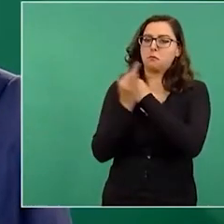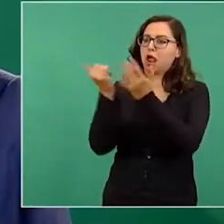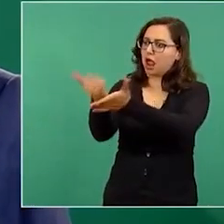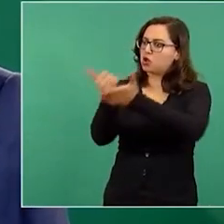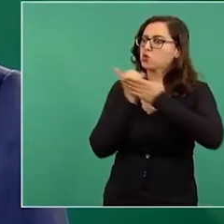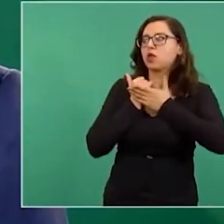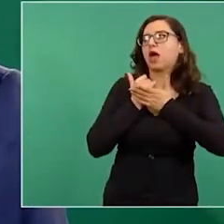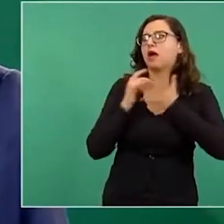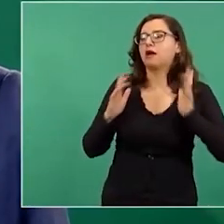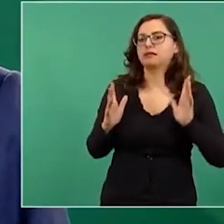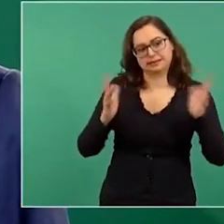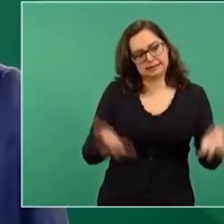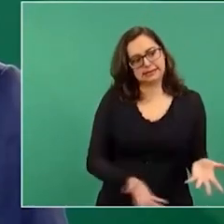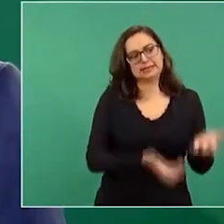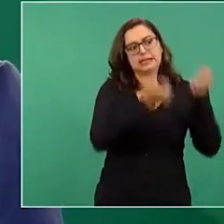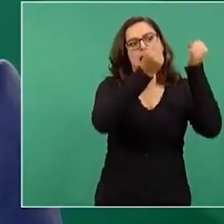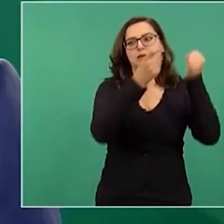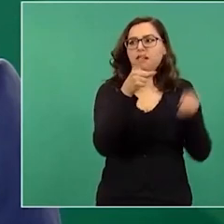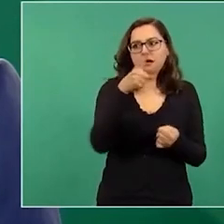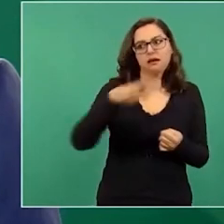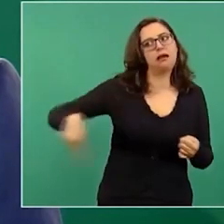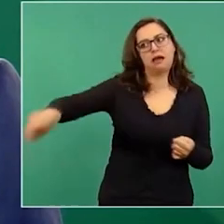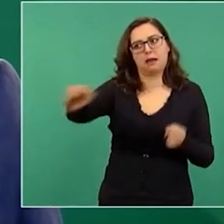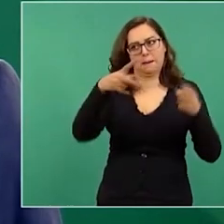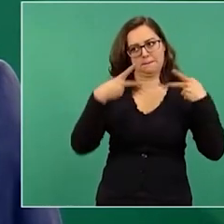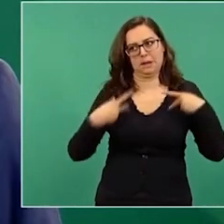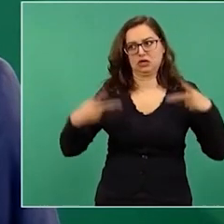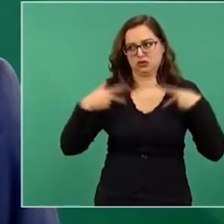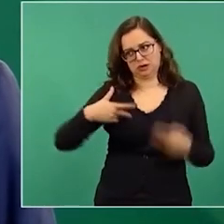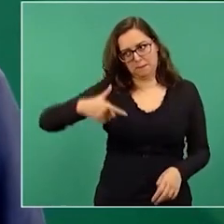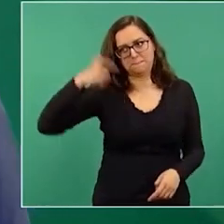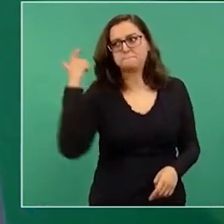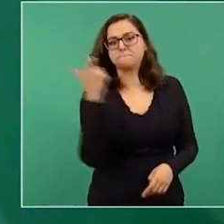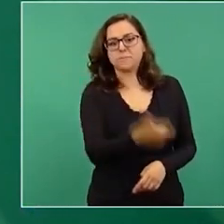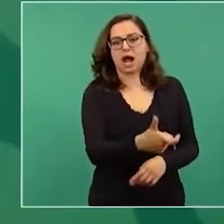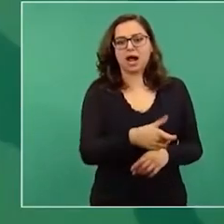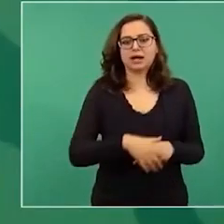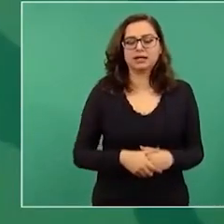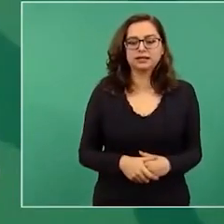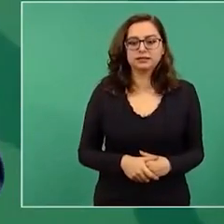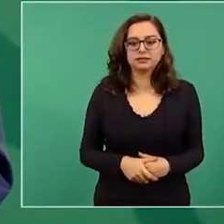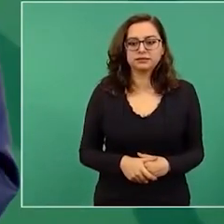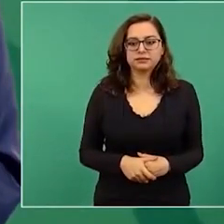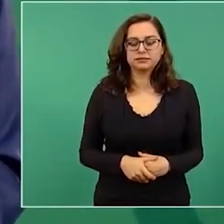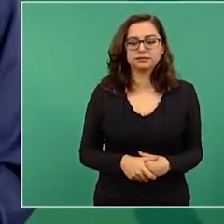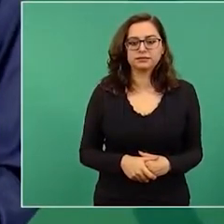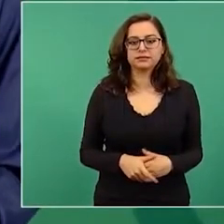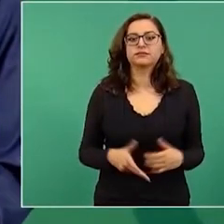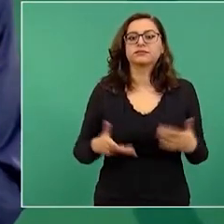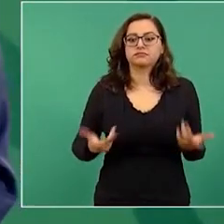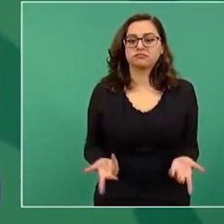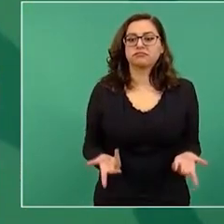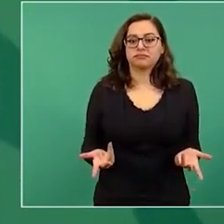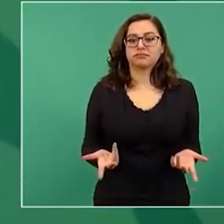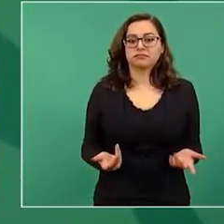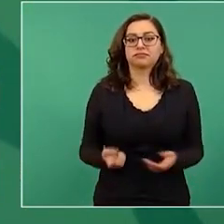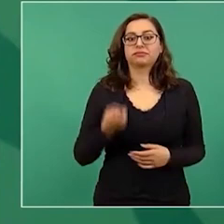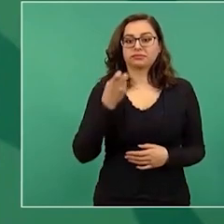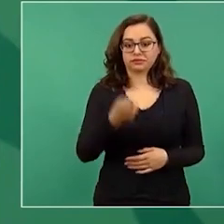ciudadanos, privatizar ganancias